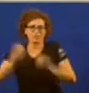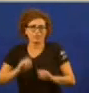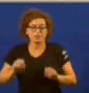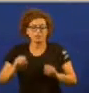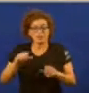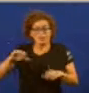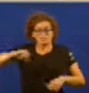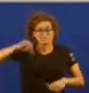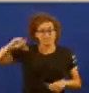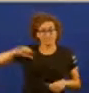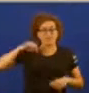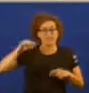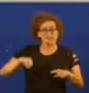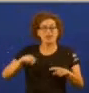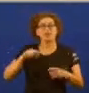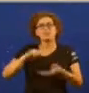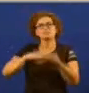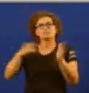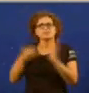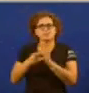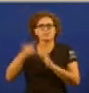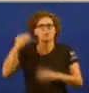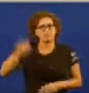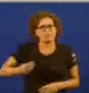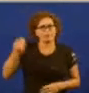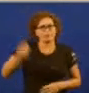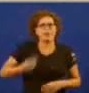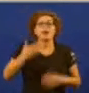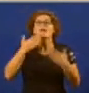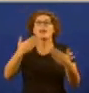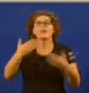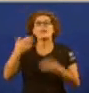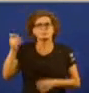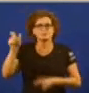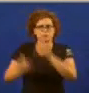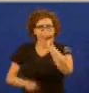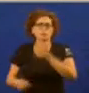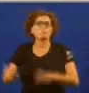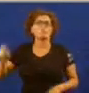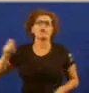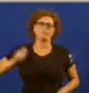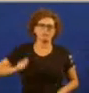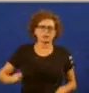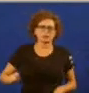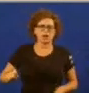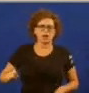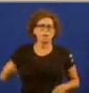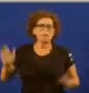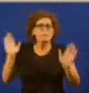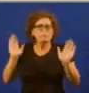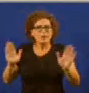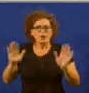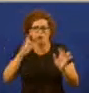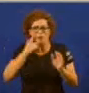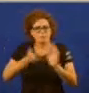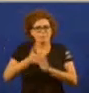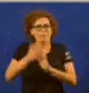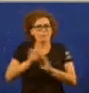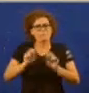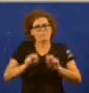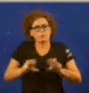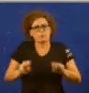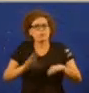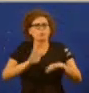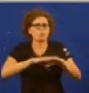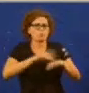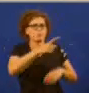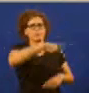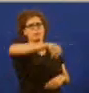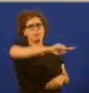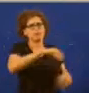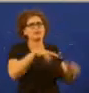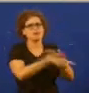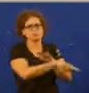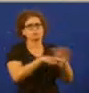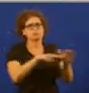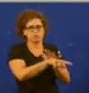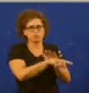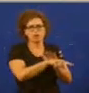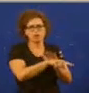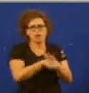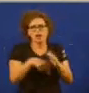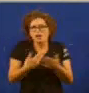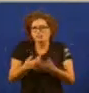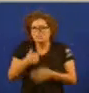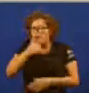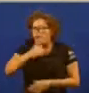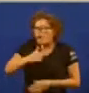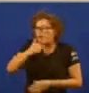camiño da independencia vamos a unirnarnos basicamente a última mensaxe coa que vostedes pregúrra